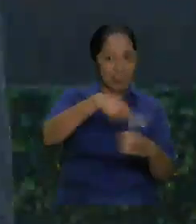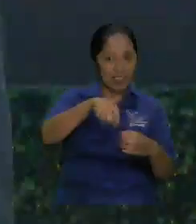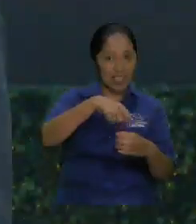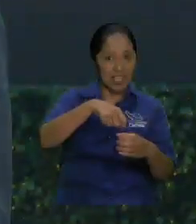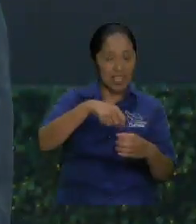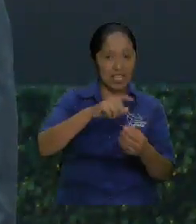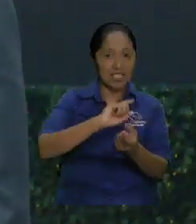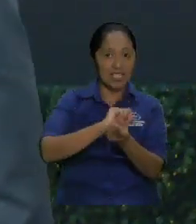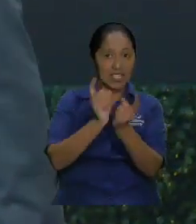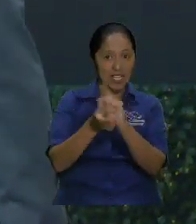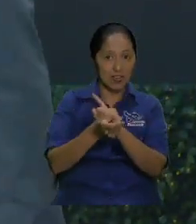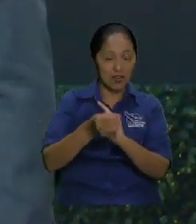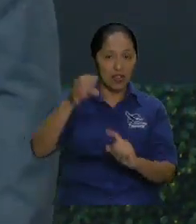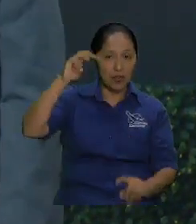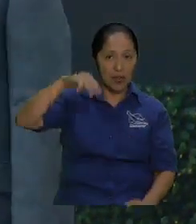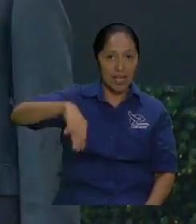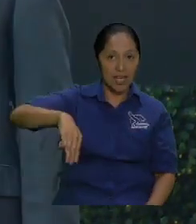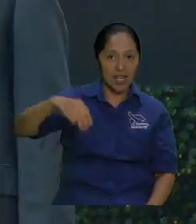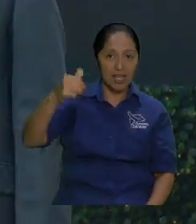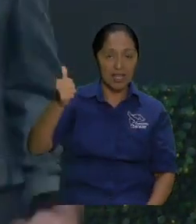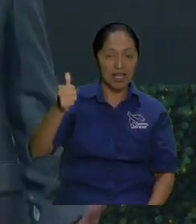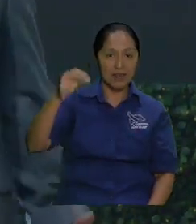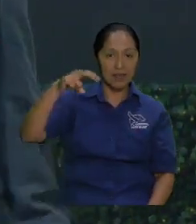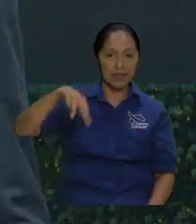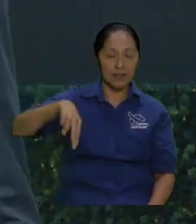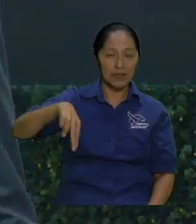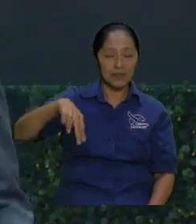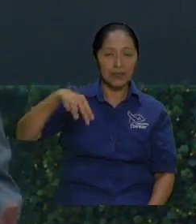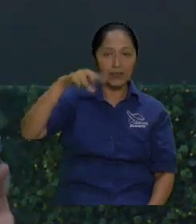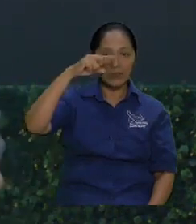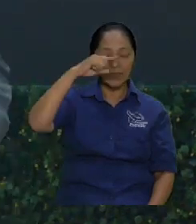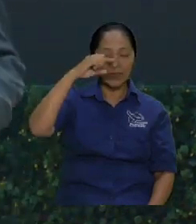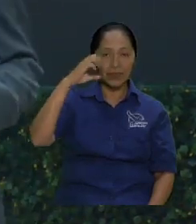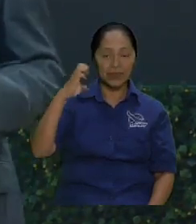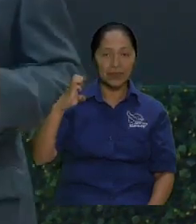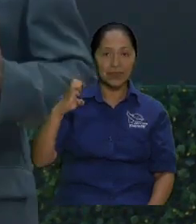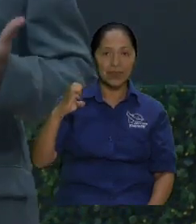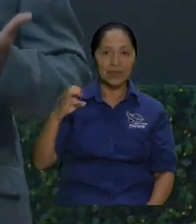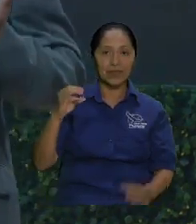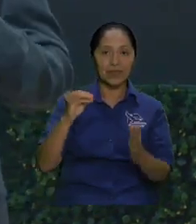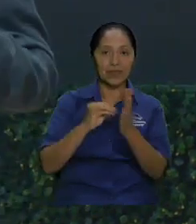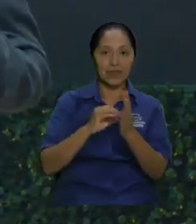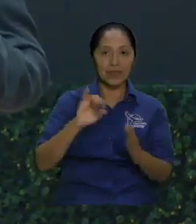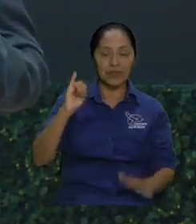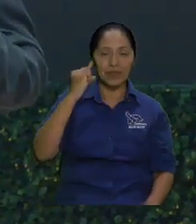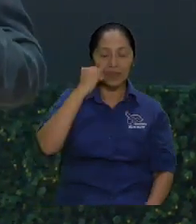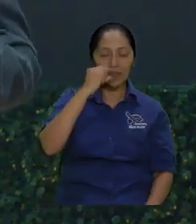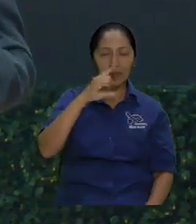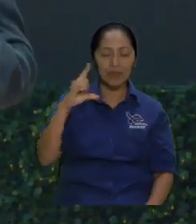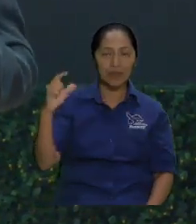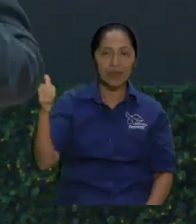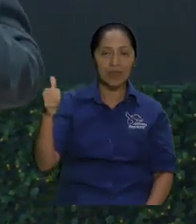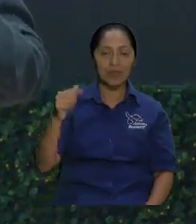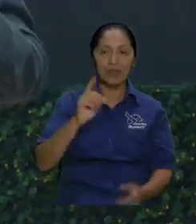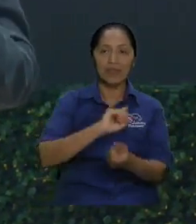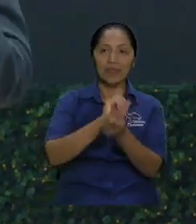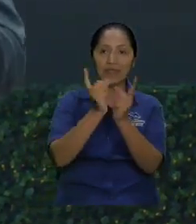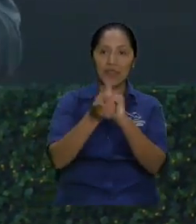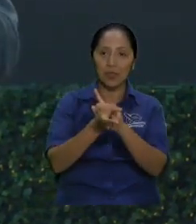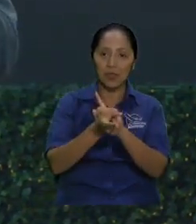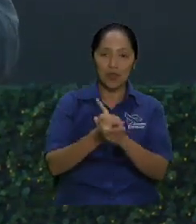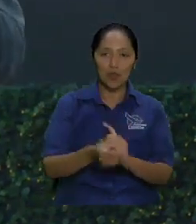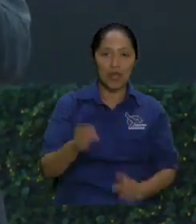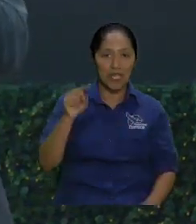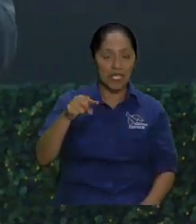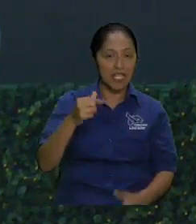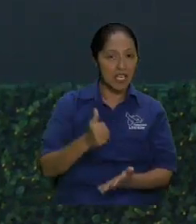a perder esa tarda bastante tiempo y entonces entonces eso ayuda a que el cristiano que está